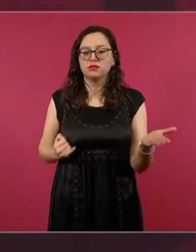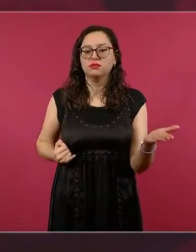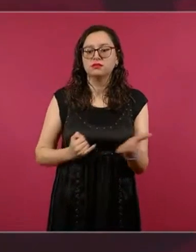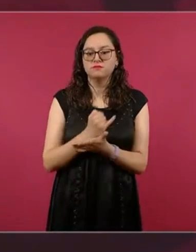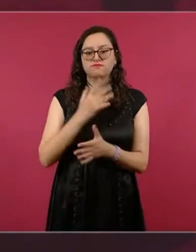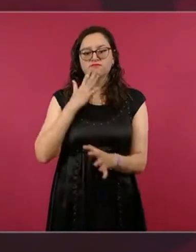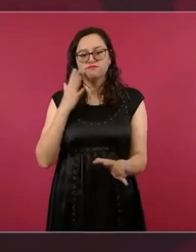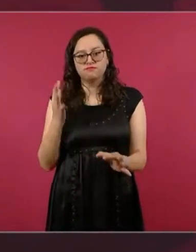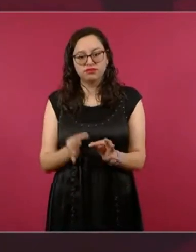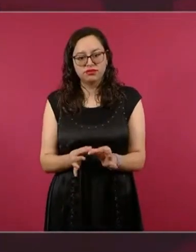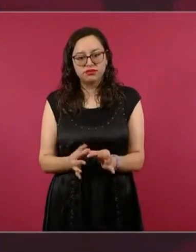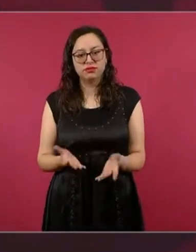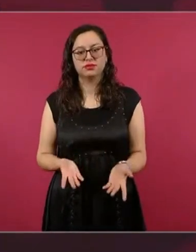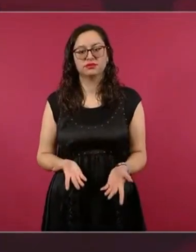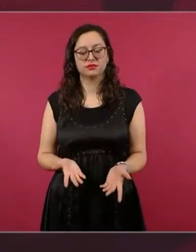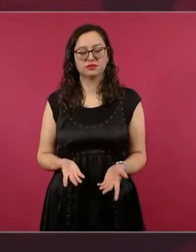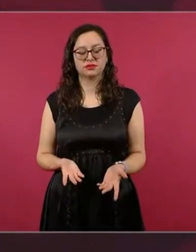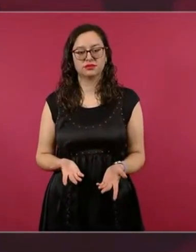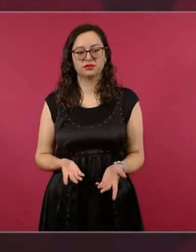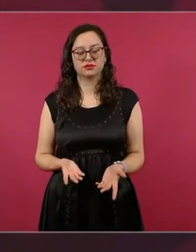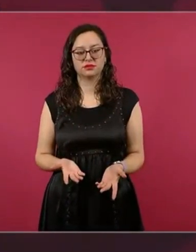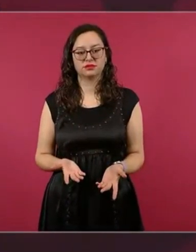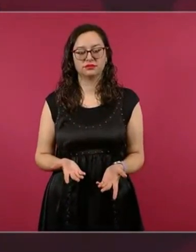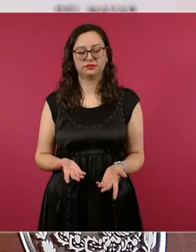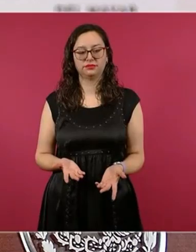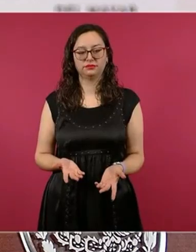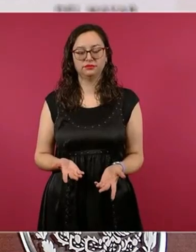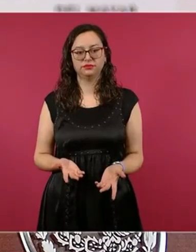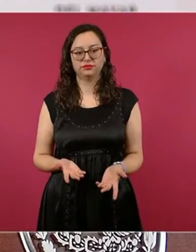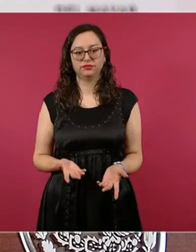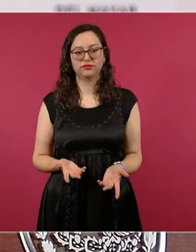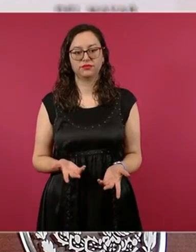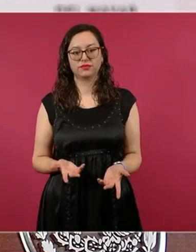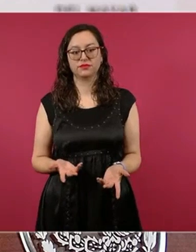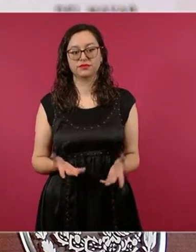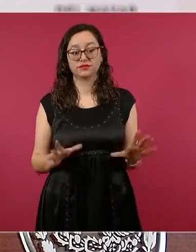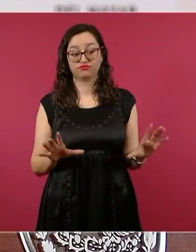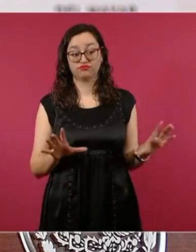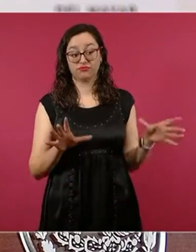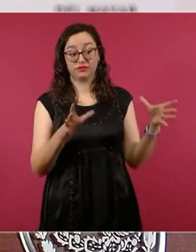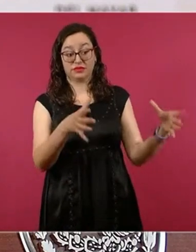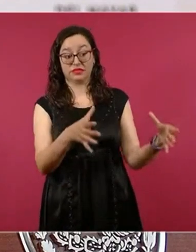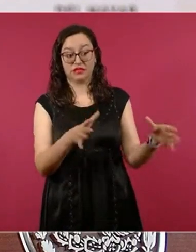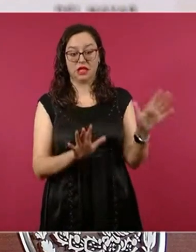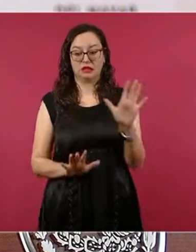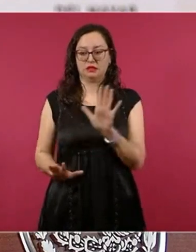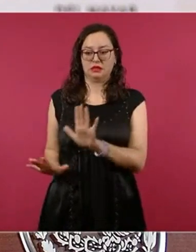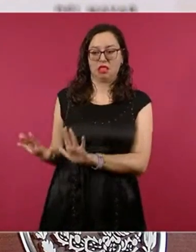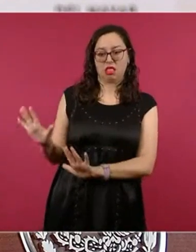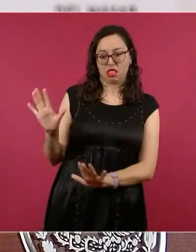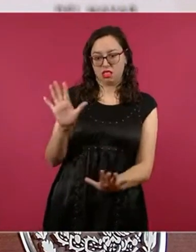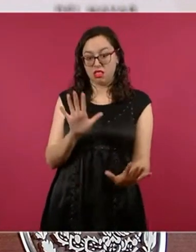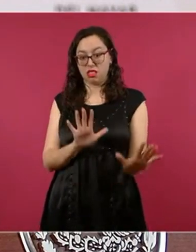¿En qué se apoyan los manipuladores? En la desinformación.